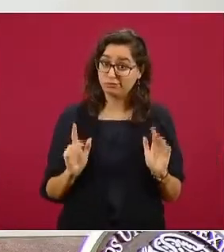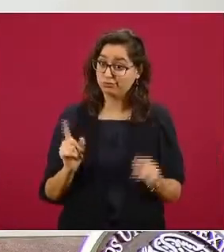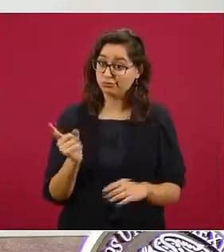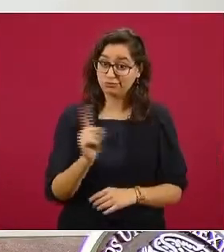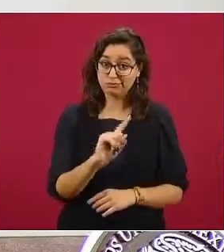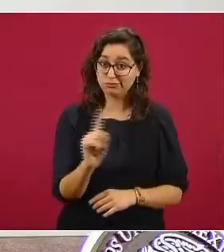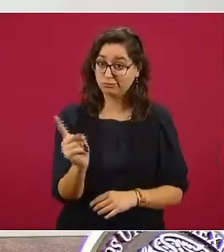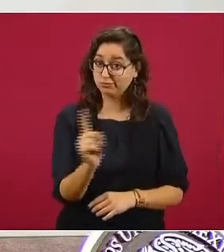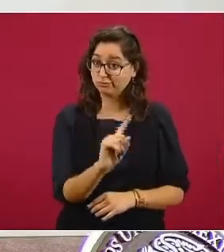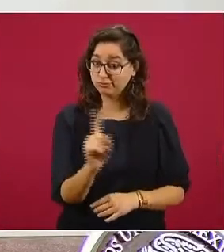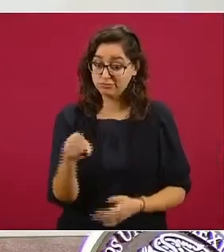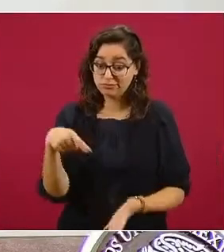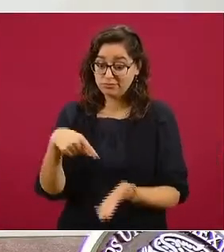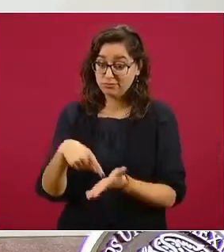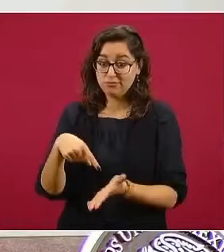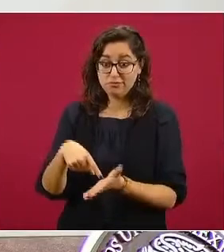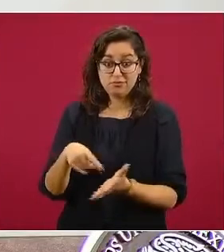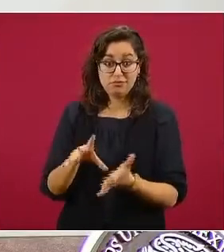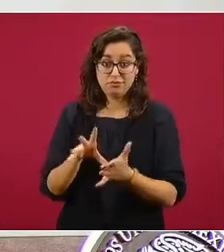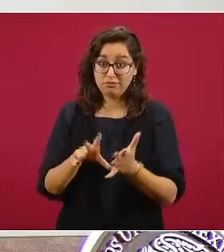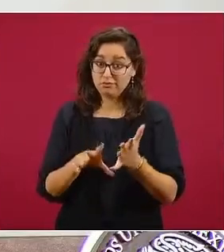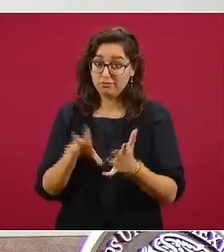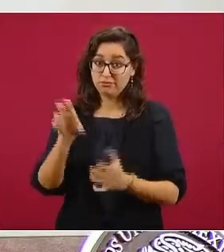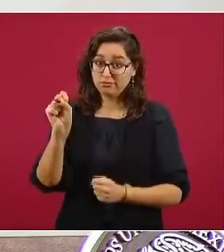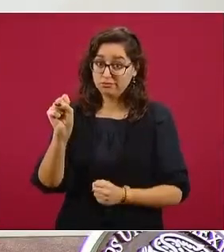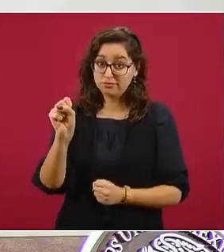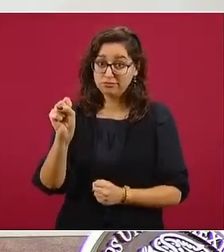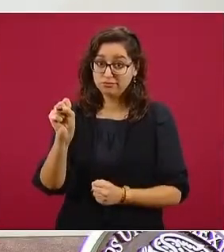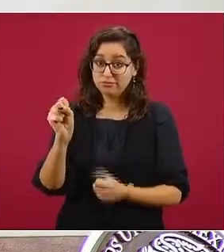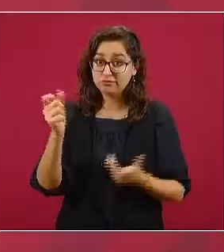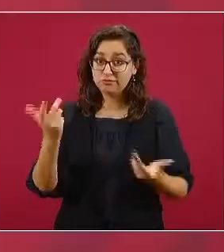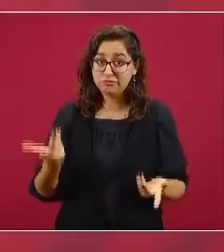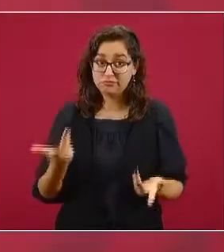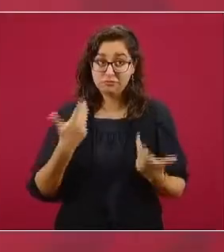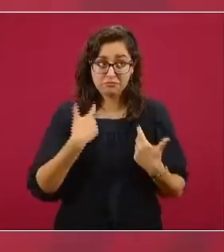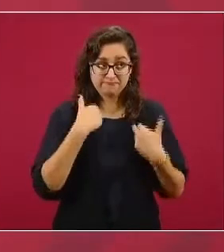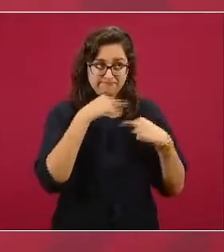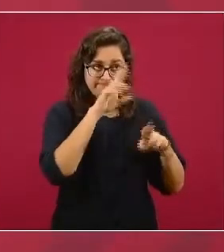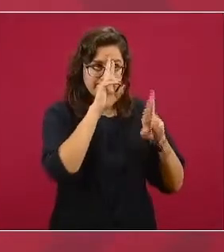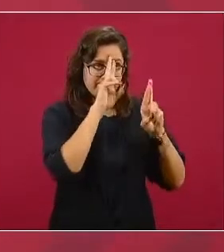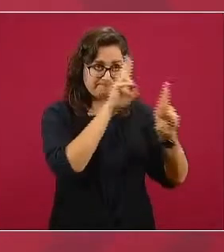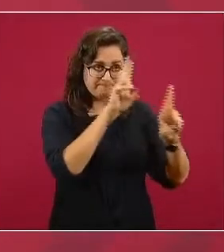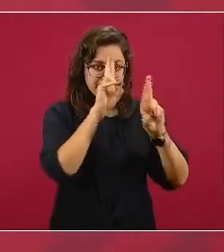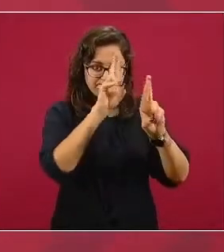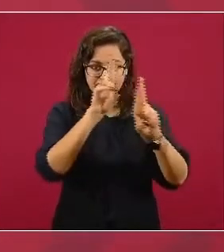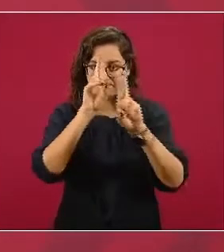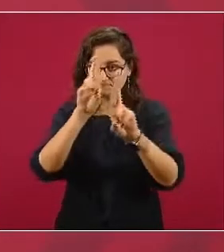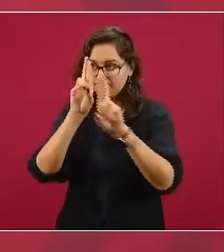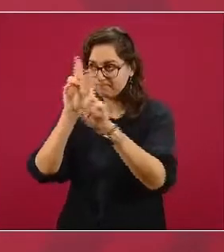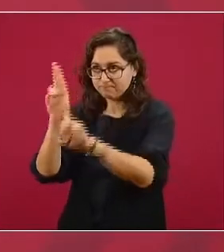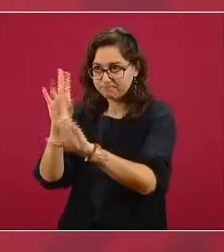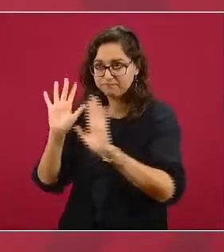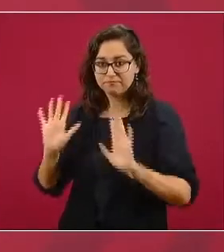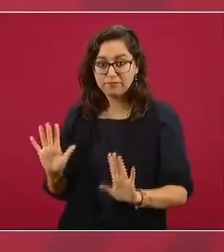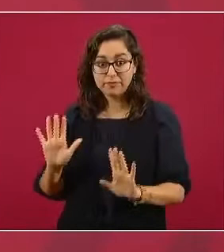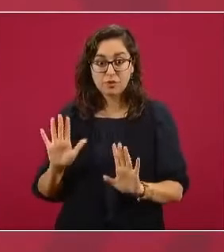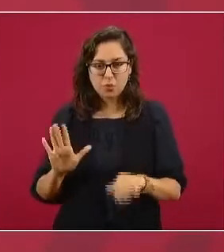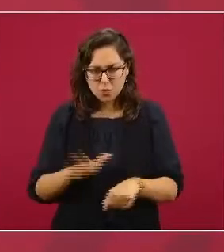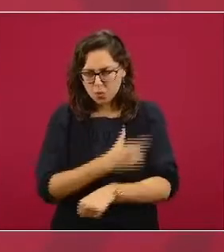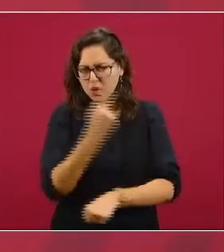con respeto. ¿Por qué esta postura? Porque queremos que en los asuntos nuestros